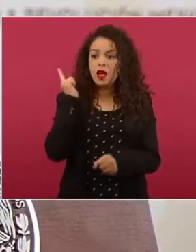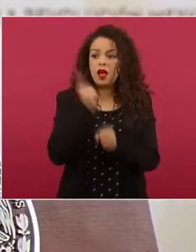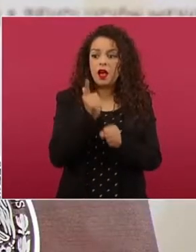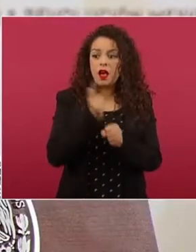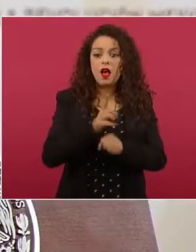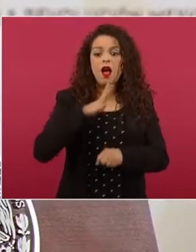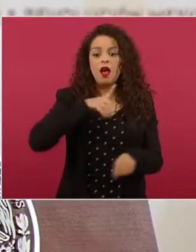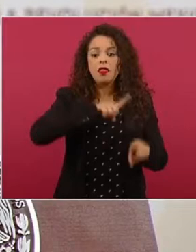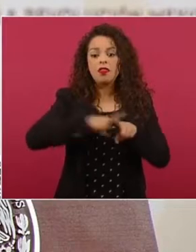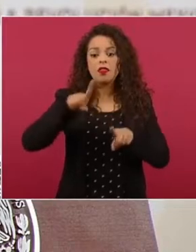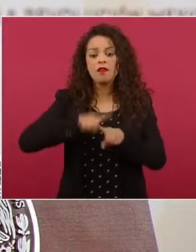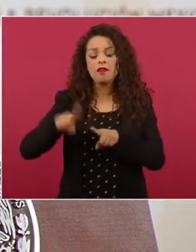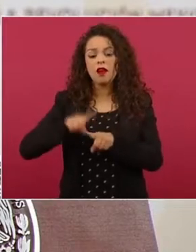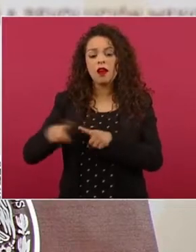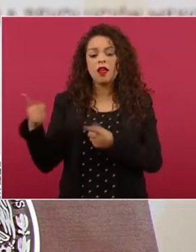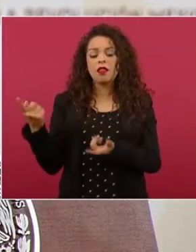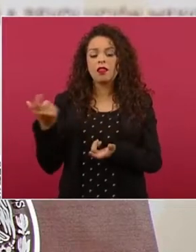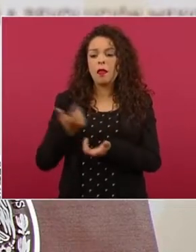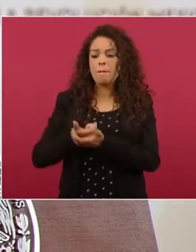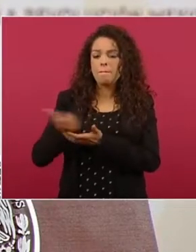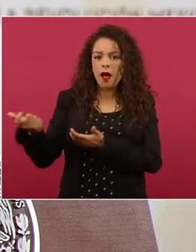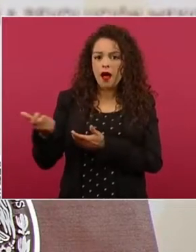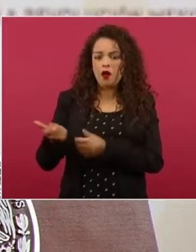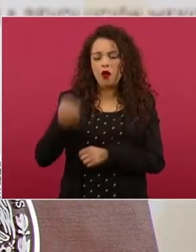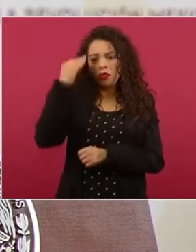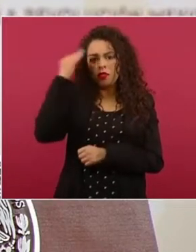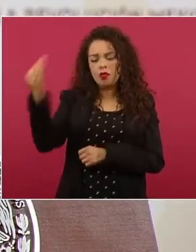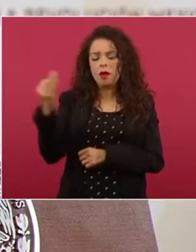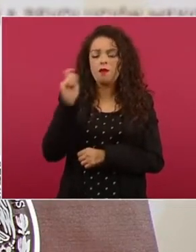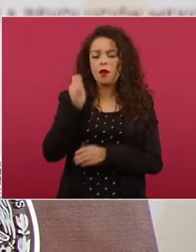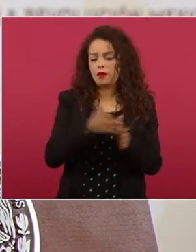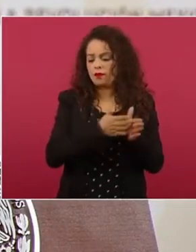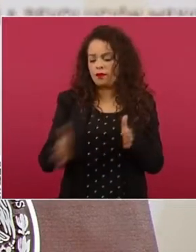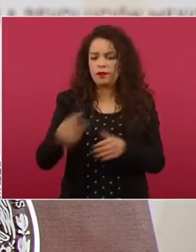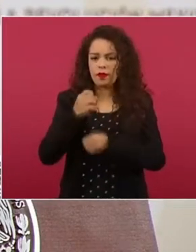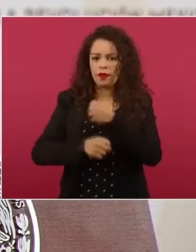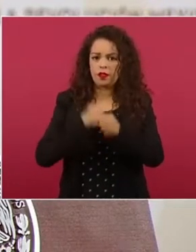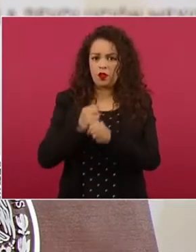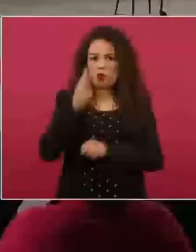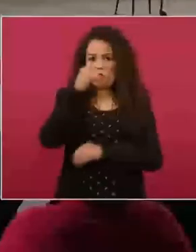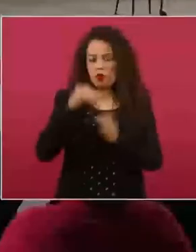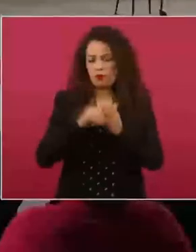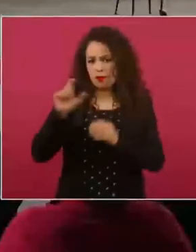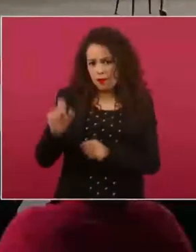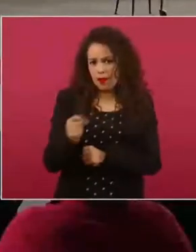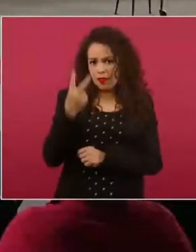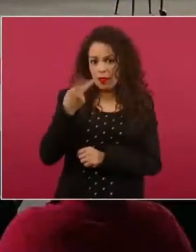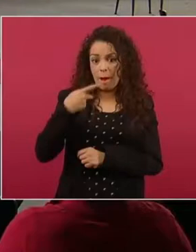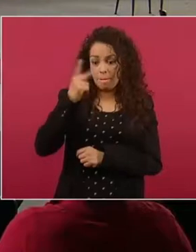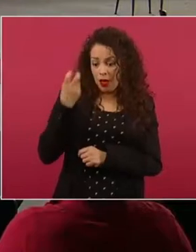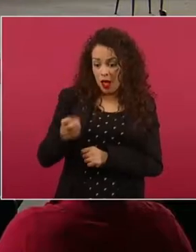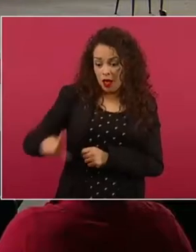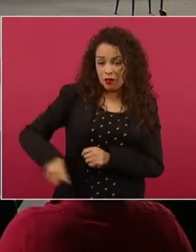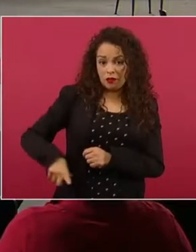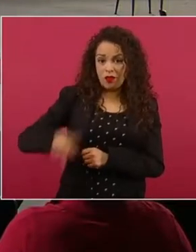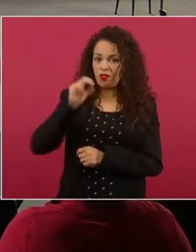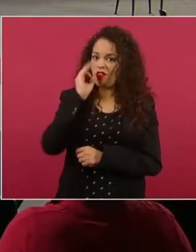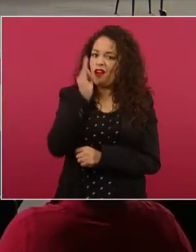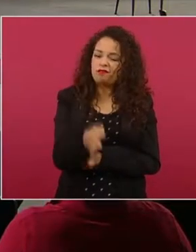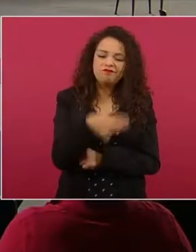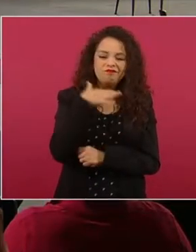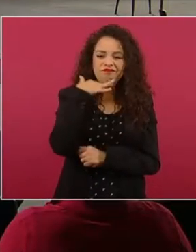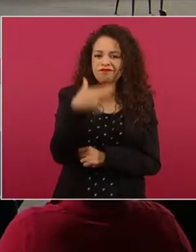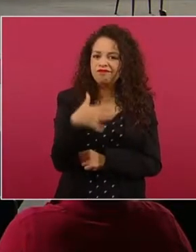indebidos durante el ejercicio fiscal 2022. Pero como en este gobierno no se permite la corrupción, es mentira